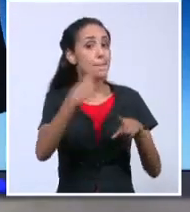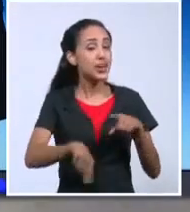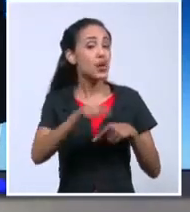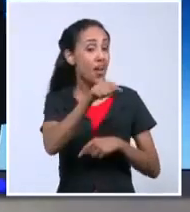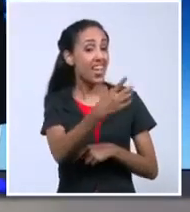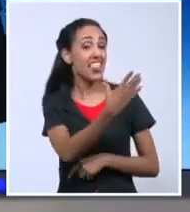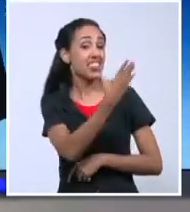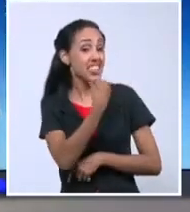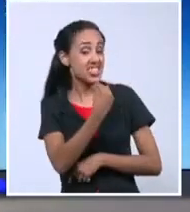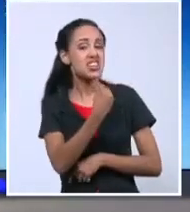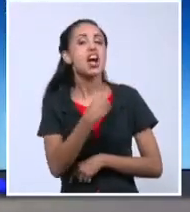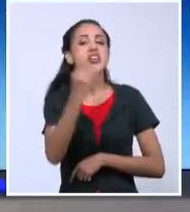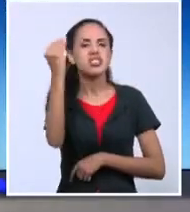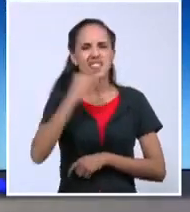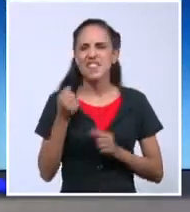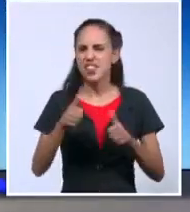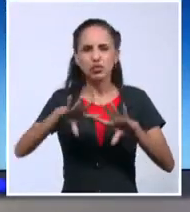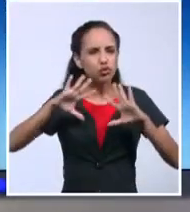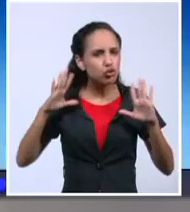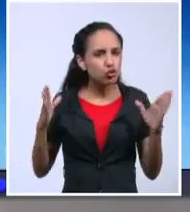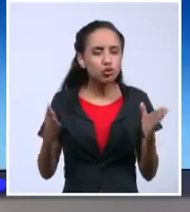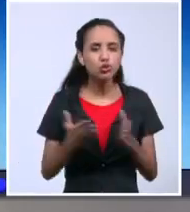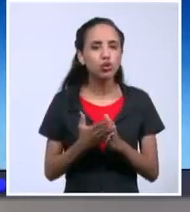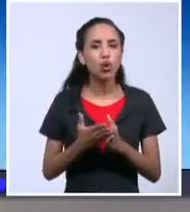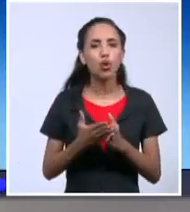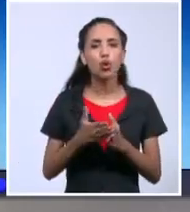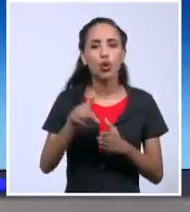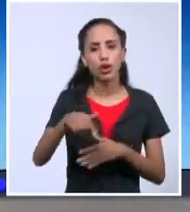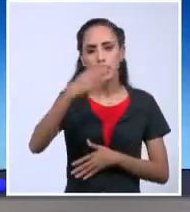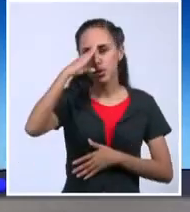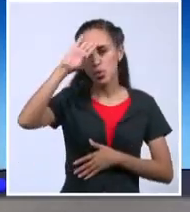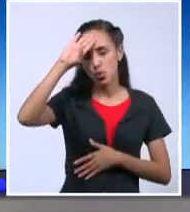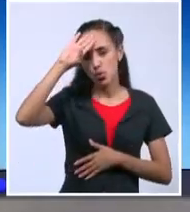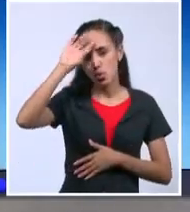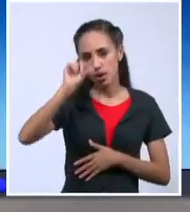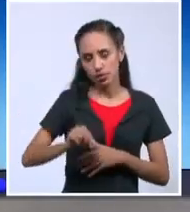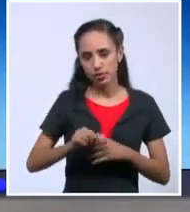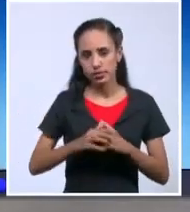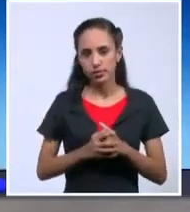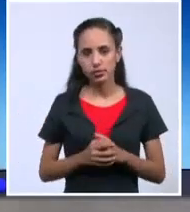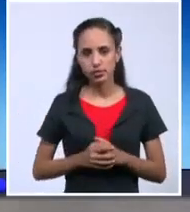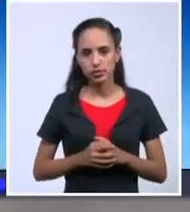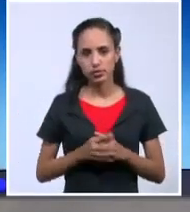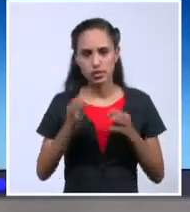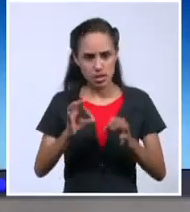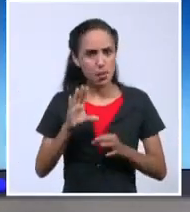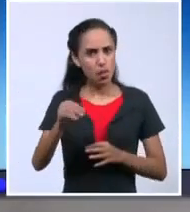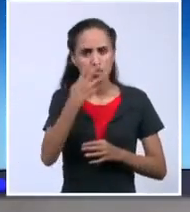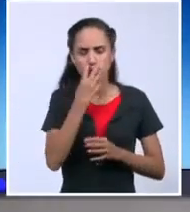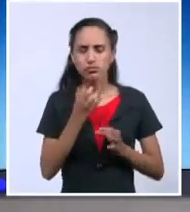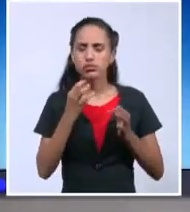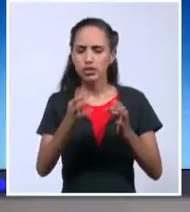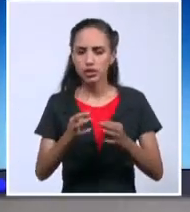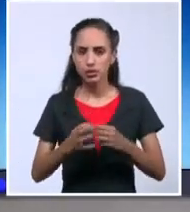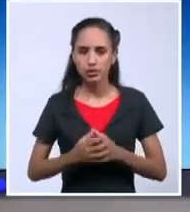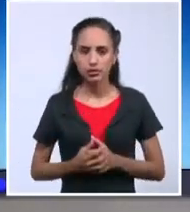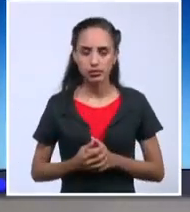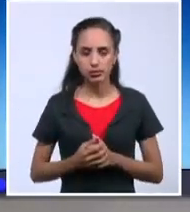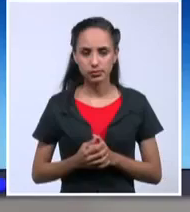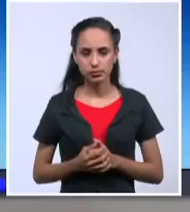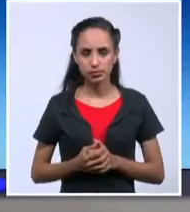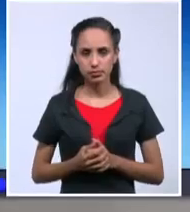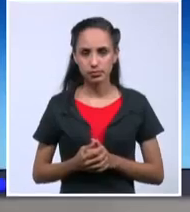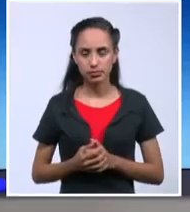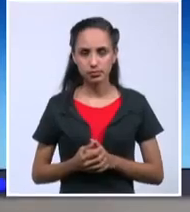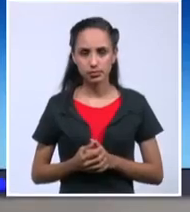dice saber muy bien todo lo que tiene que ver con ustedes, con nosotros, y lo dice siempre en serio. Fíjense si habla en serio.